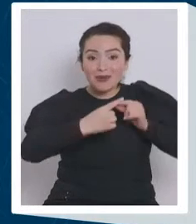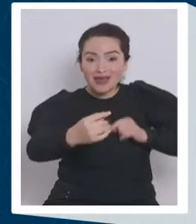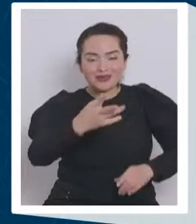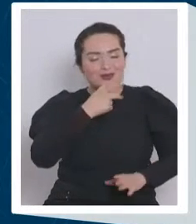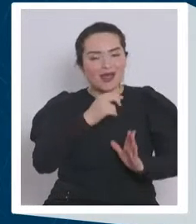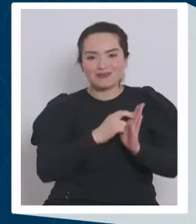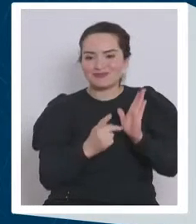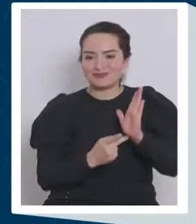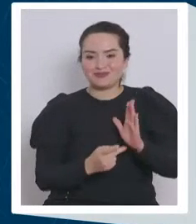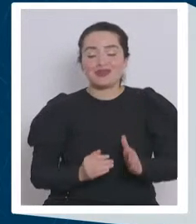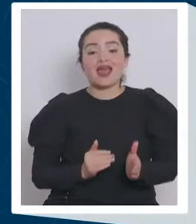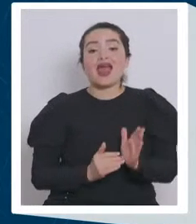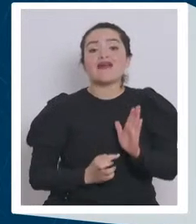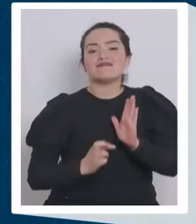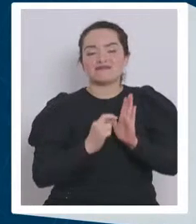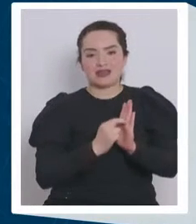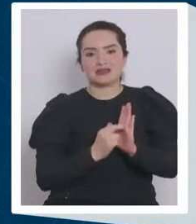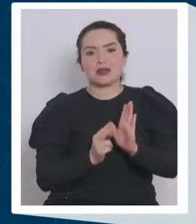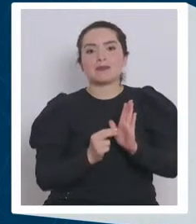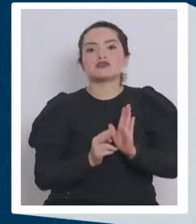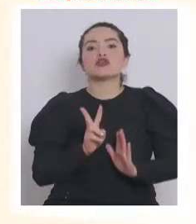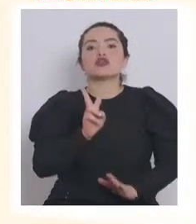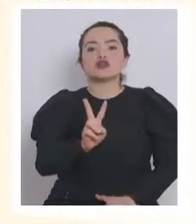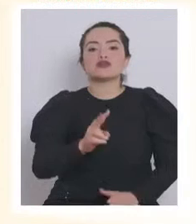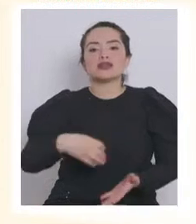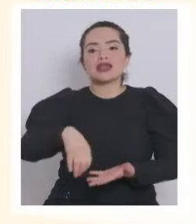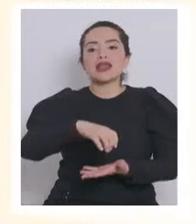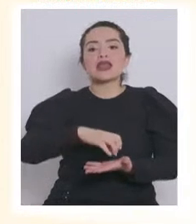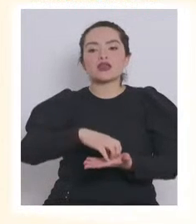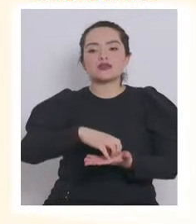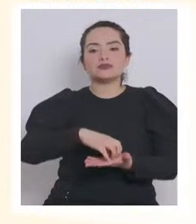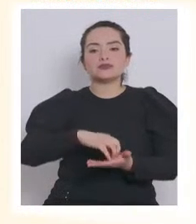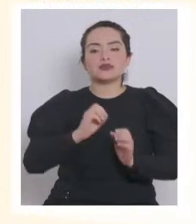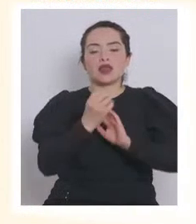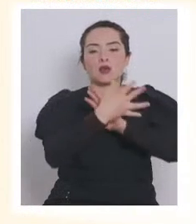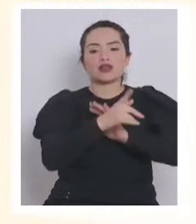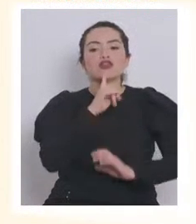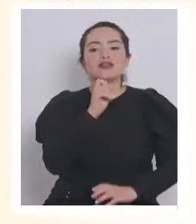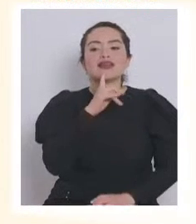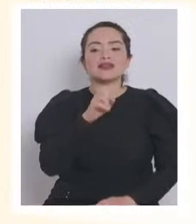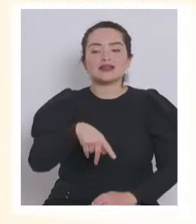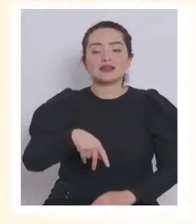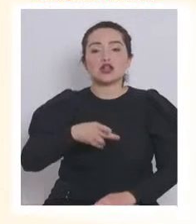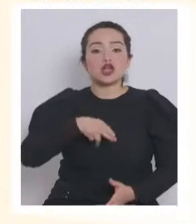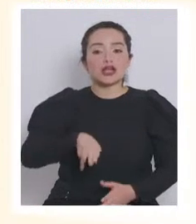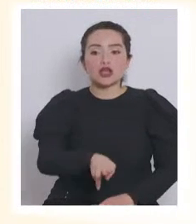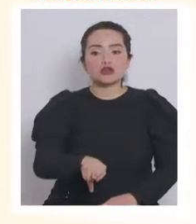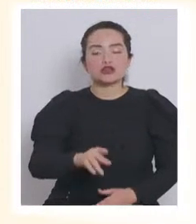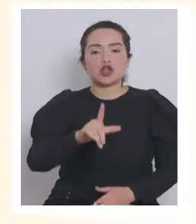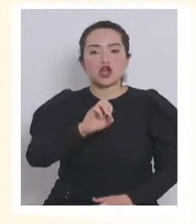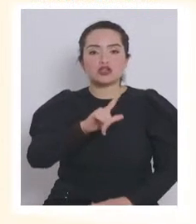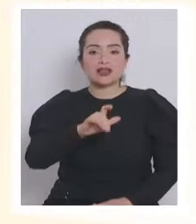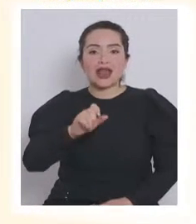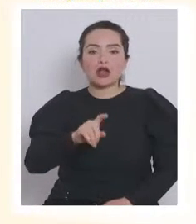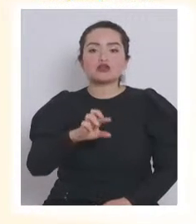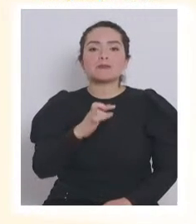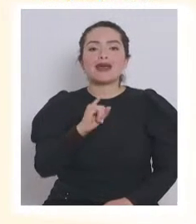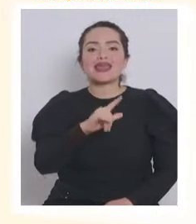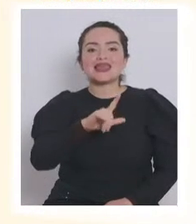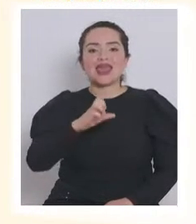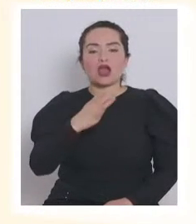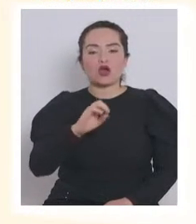Avances a transición en la región de la Araucanía, Tolten, en la región de los ríos, los lagos y Paiyaco.